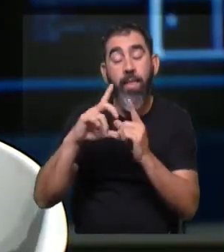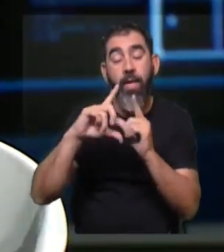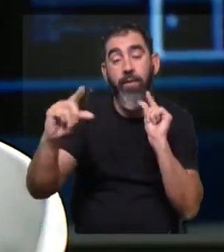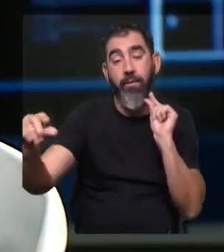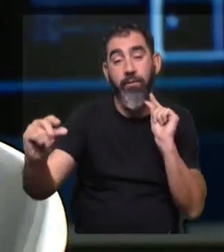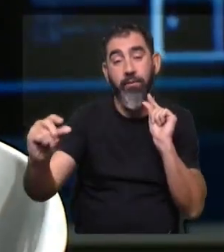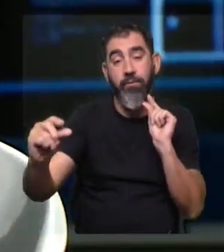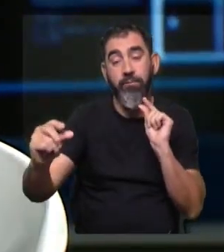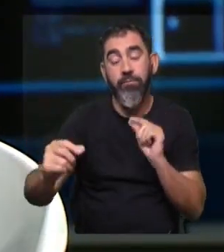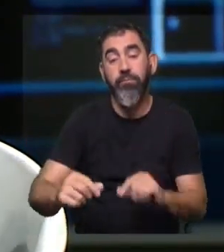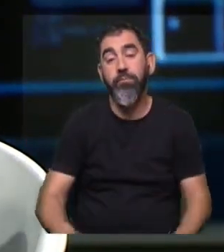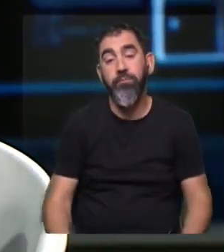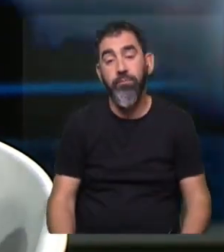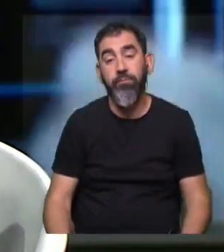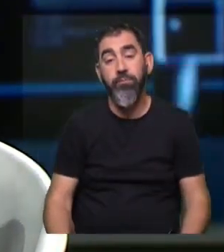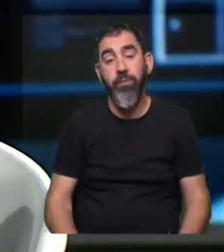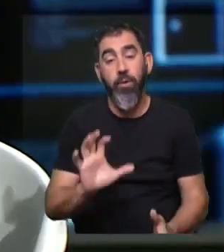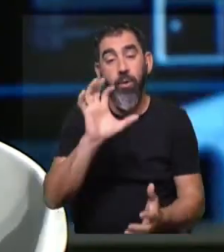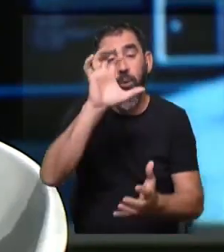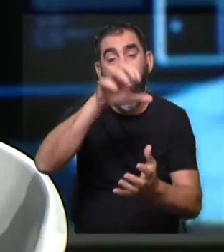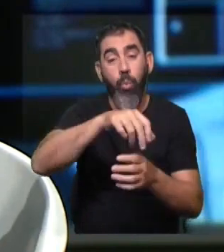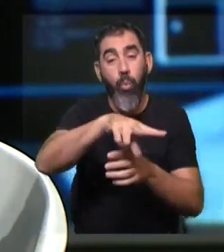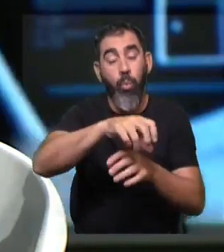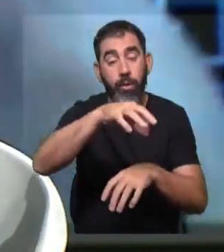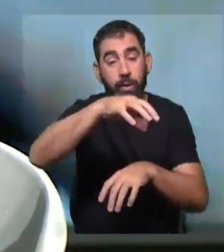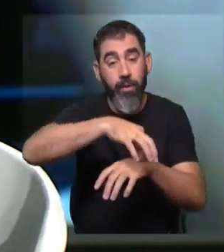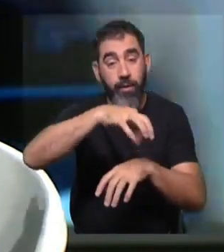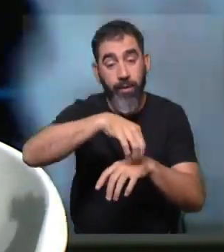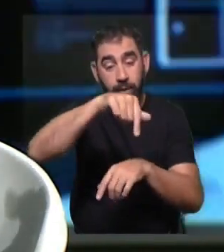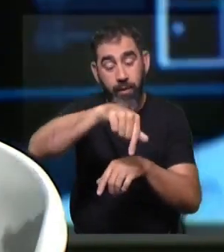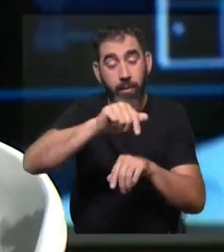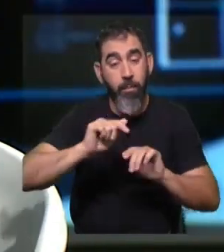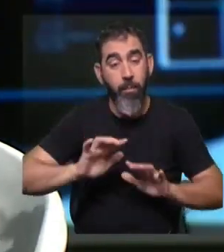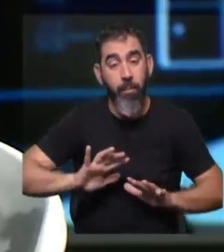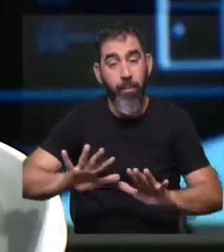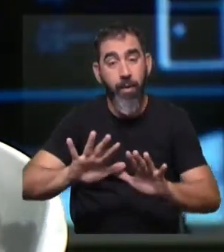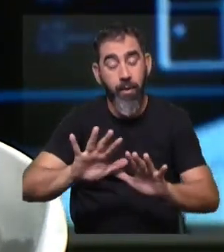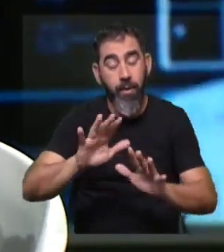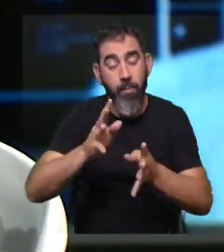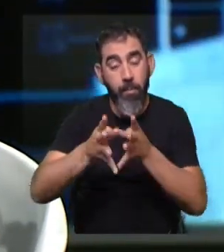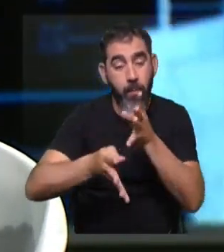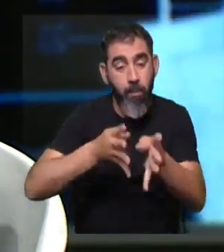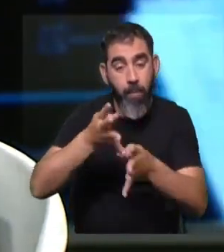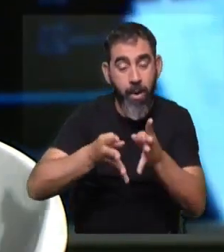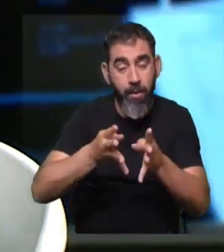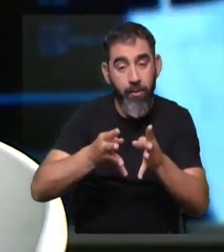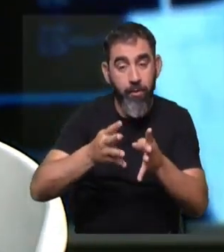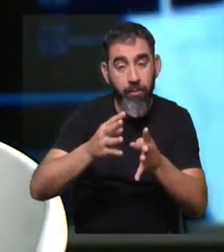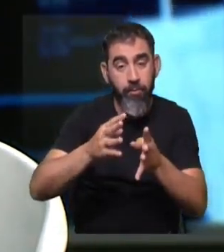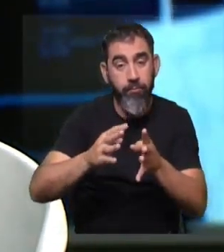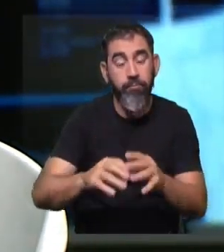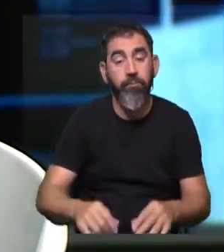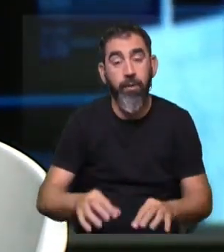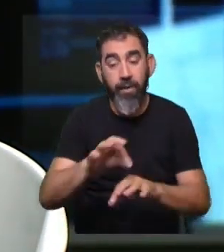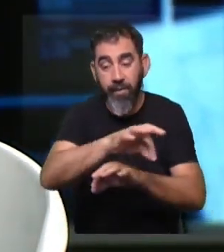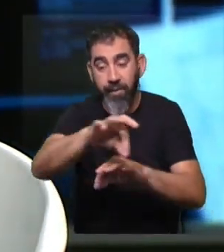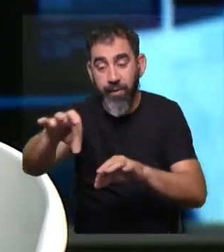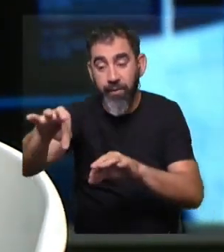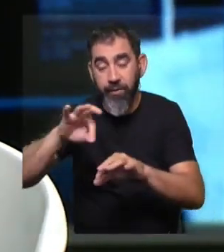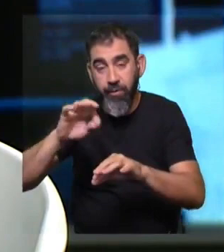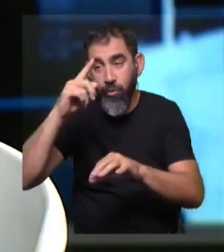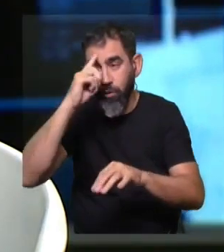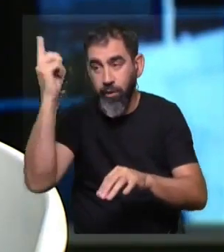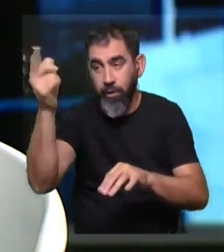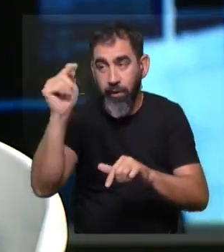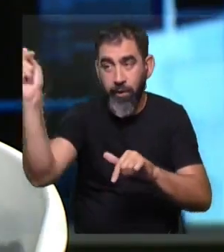¿Qué significa eso? En la Unidad Física Médica estamos elaborando unos fantomas que son propuestos, o su diseño viene del Organismo